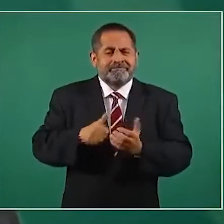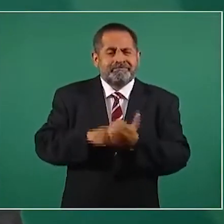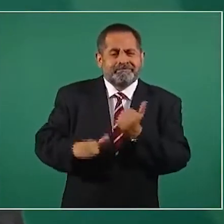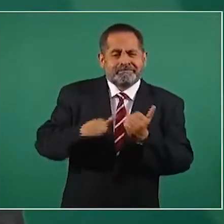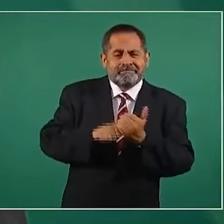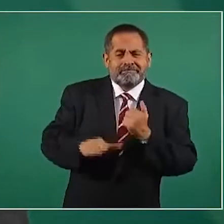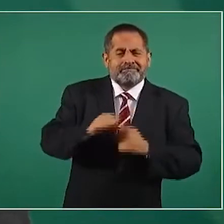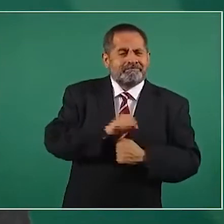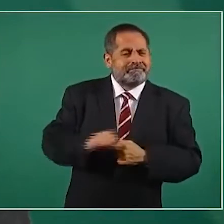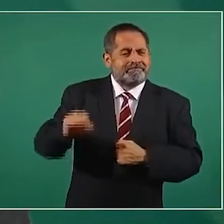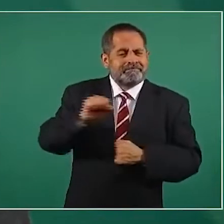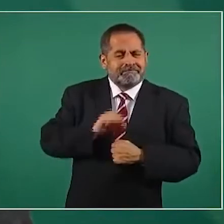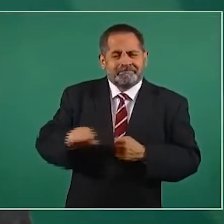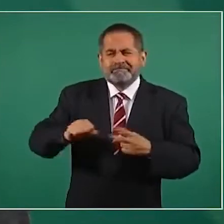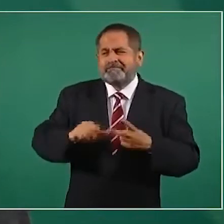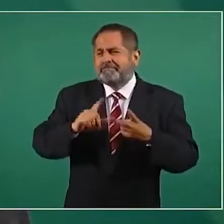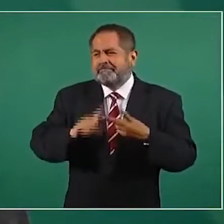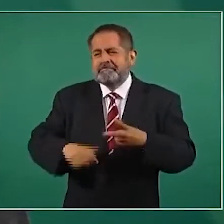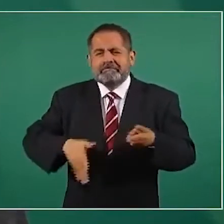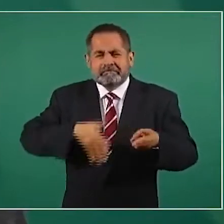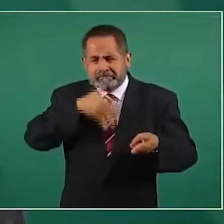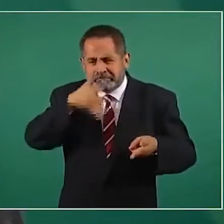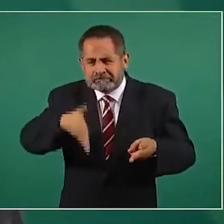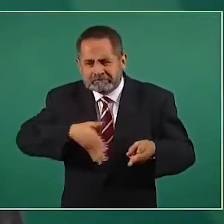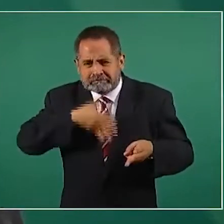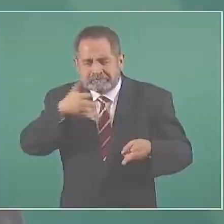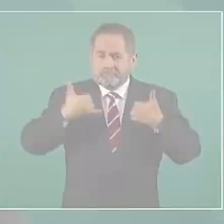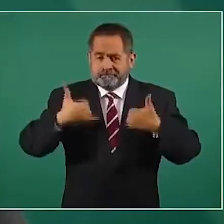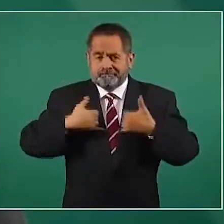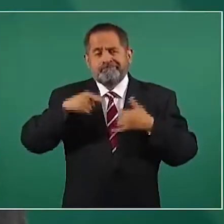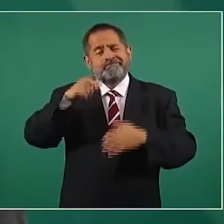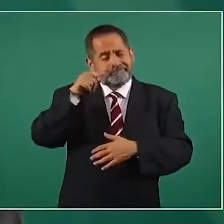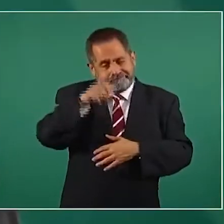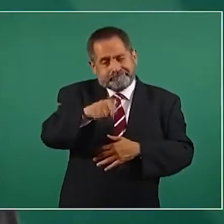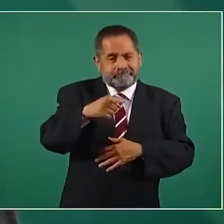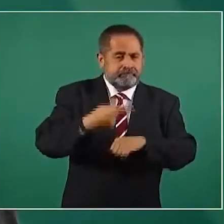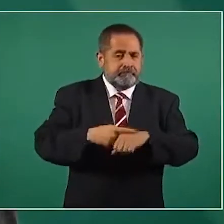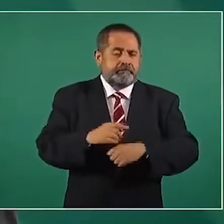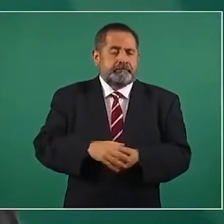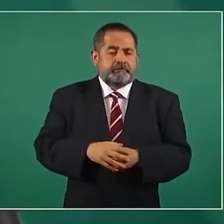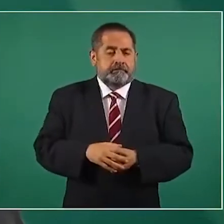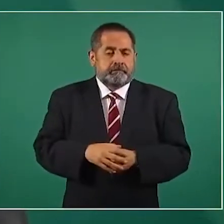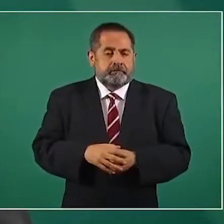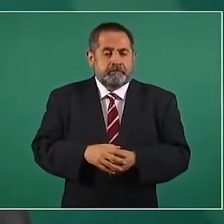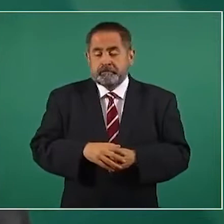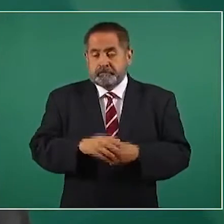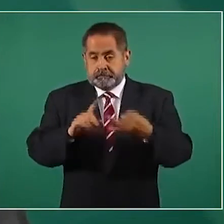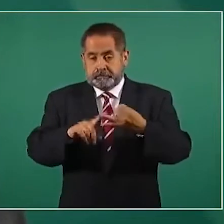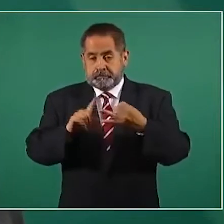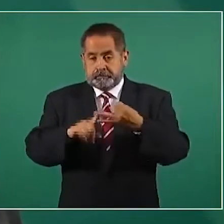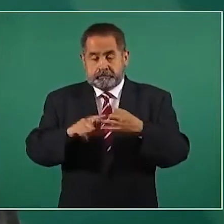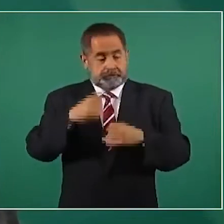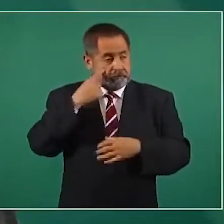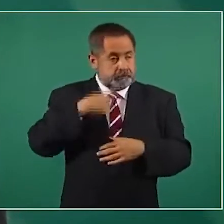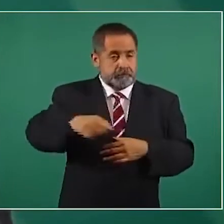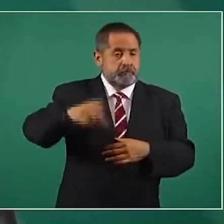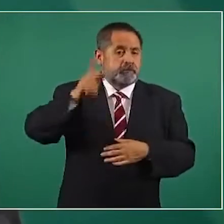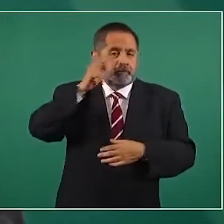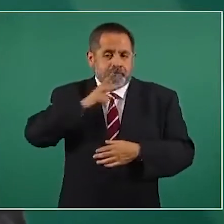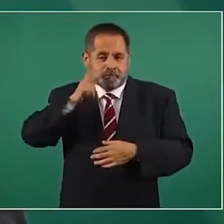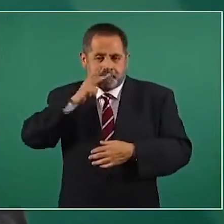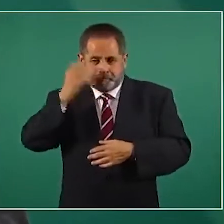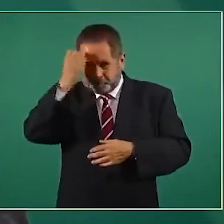inexplicada, vómito, debes pensar que tienes COVID. Si piensas hacerte la prueba, considera algo muy